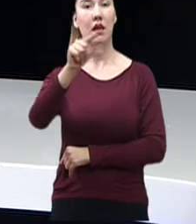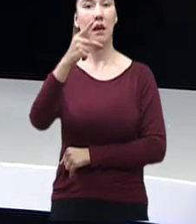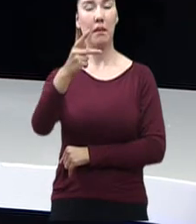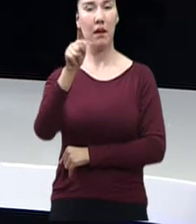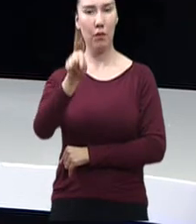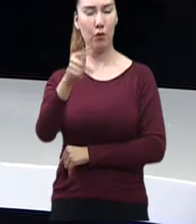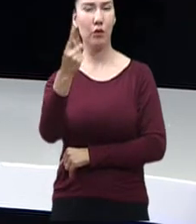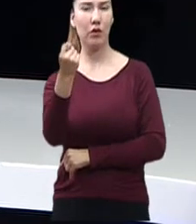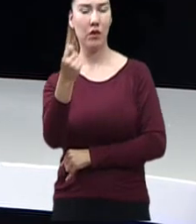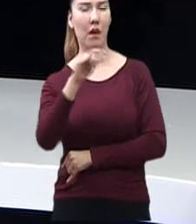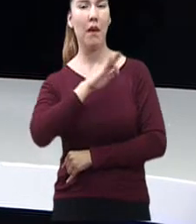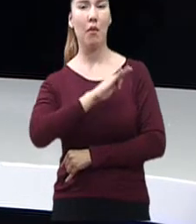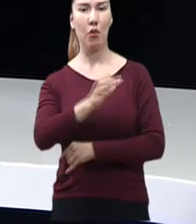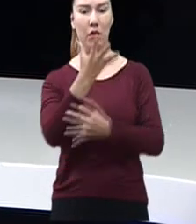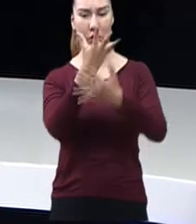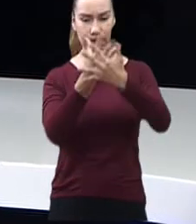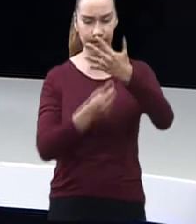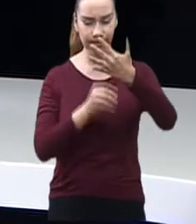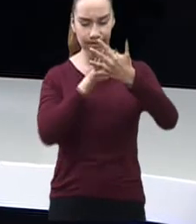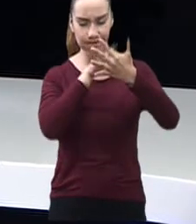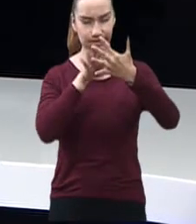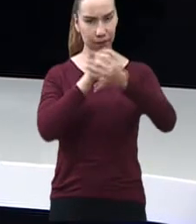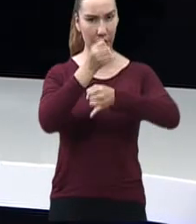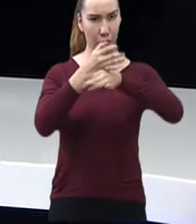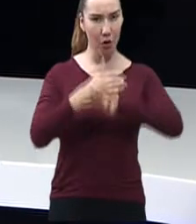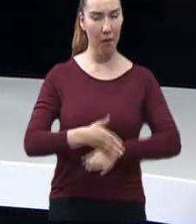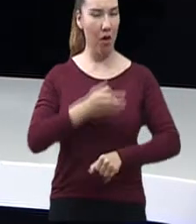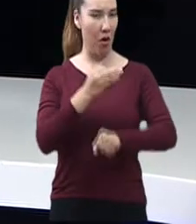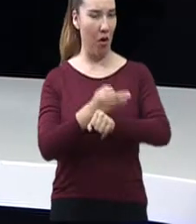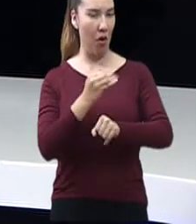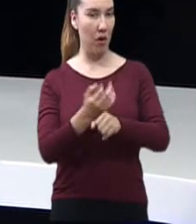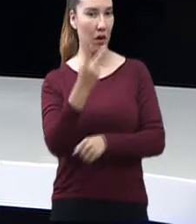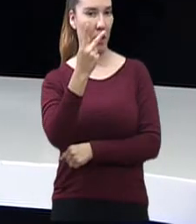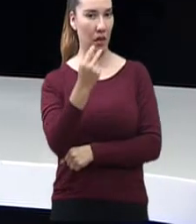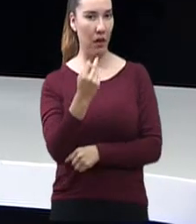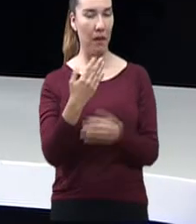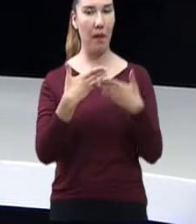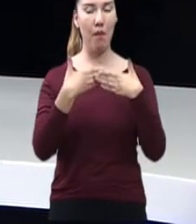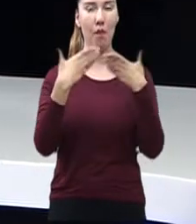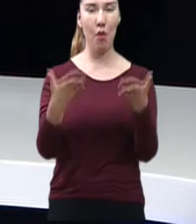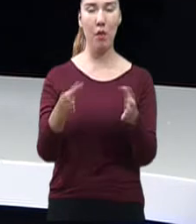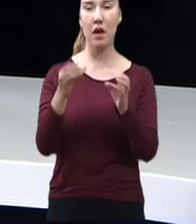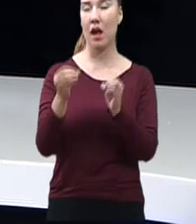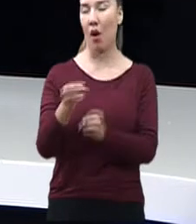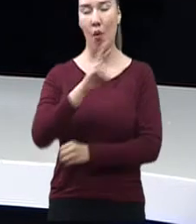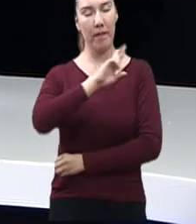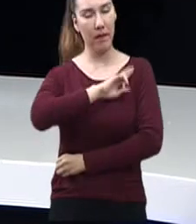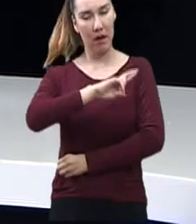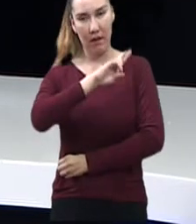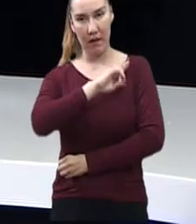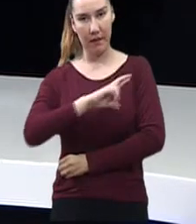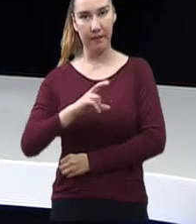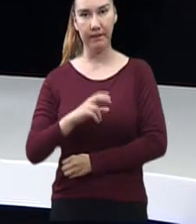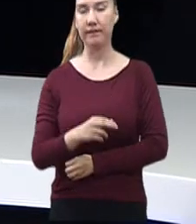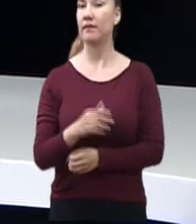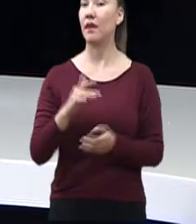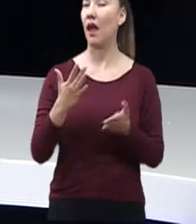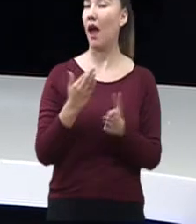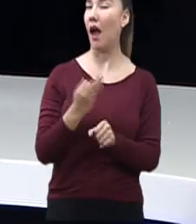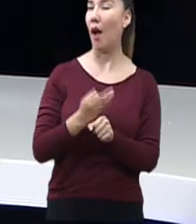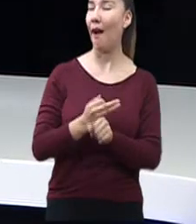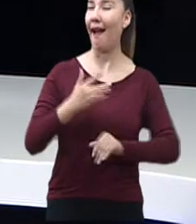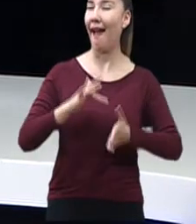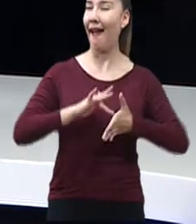señal que en estos momentos está saliendo tanto en Televisión Abierta como en Televisión de Paga. Y en estos momentos queremos agradecer